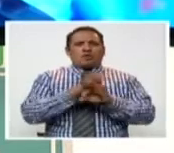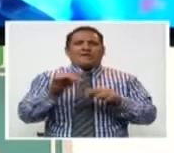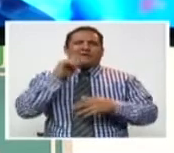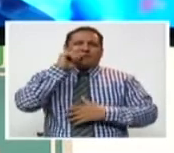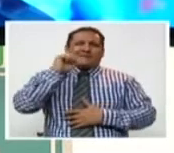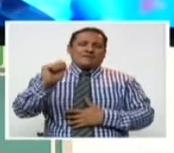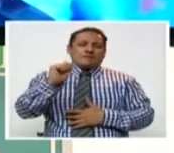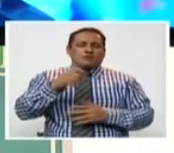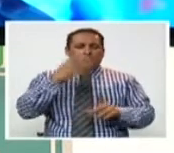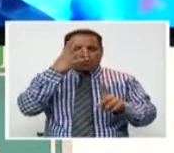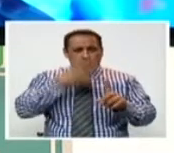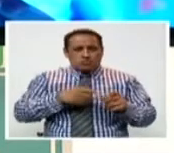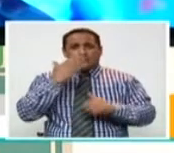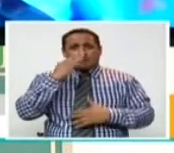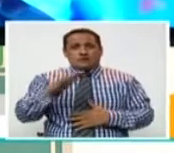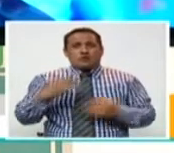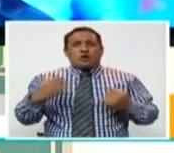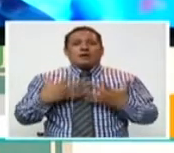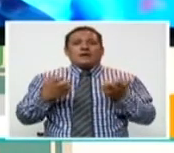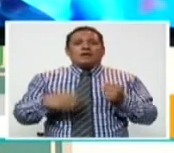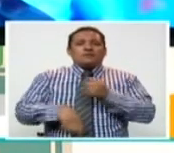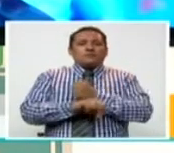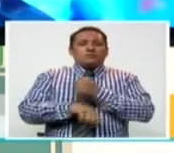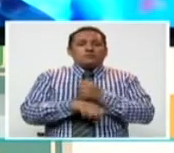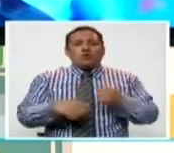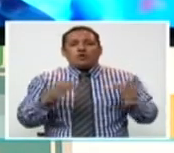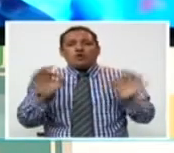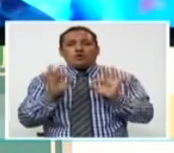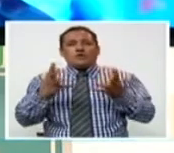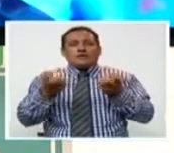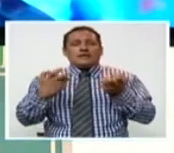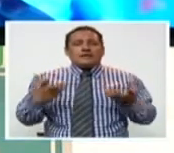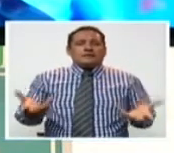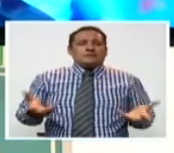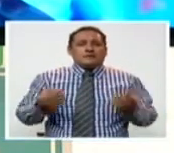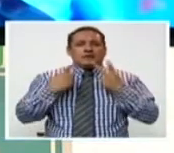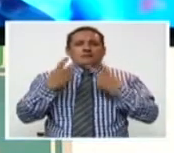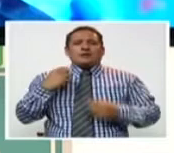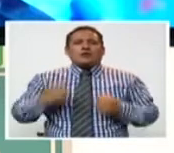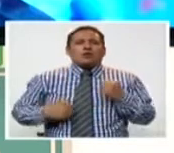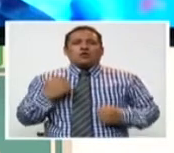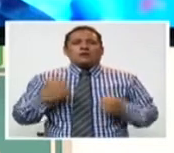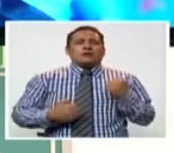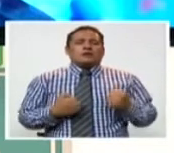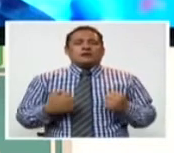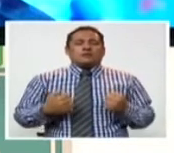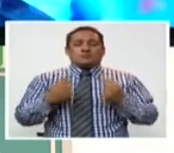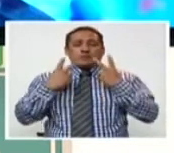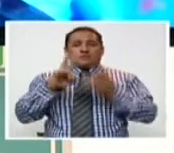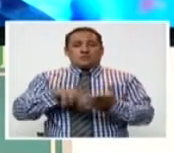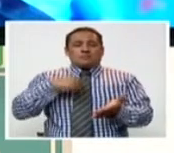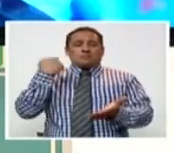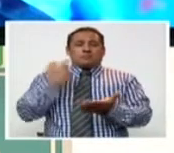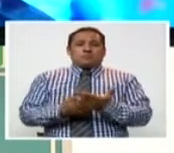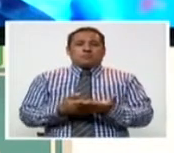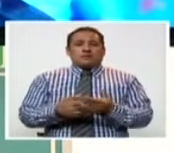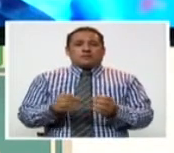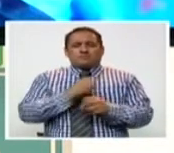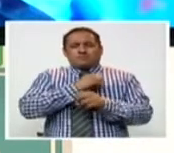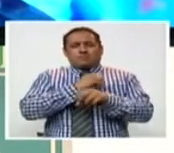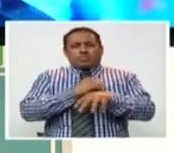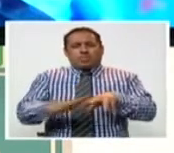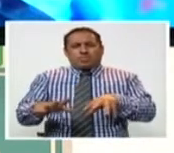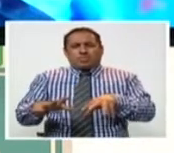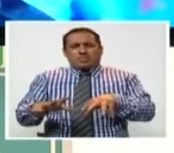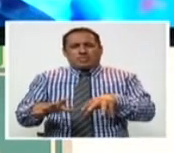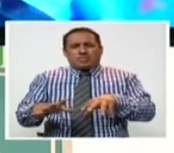tener una extracción dentaria. Hay dos que quieren jugar la pelota, que quieren jugar a corretear, pues se pueden caer, tropezar